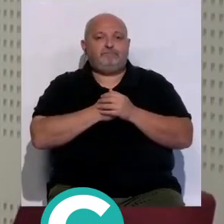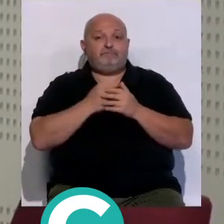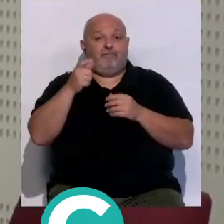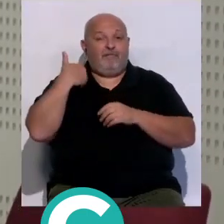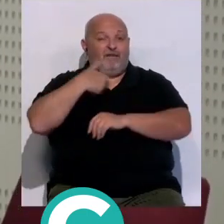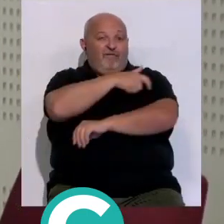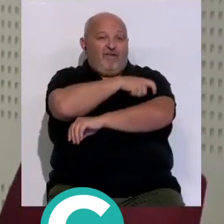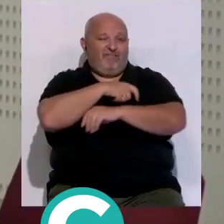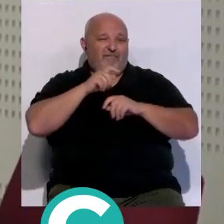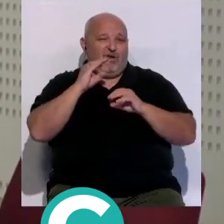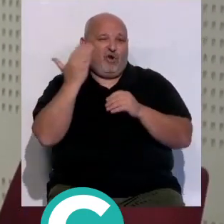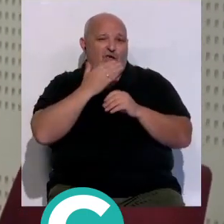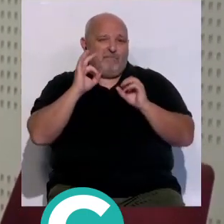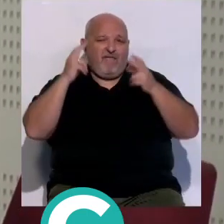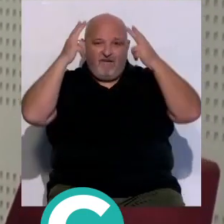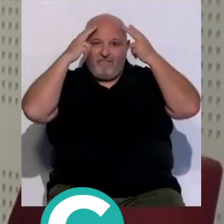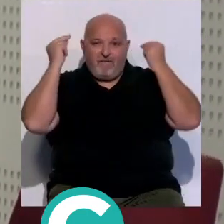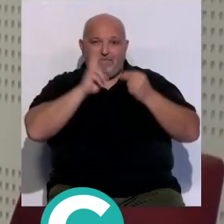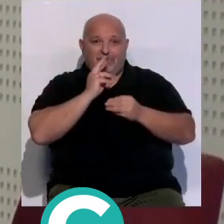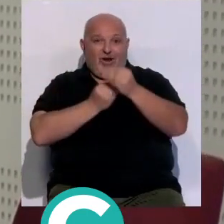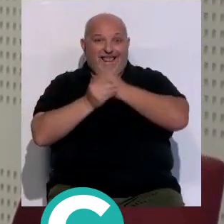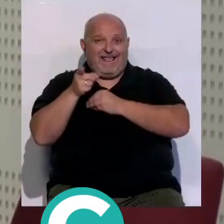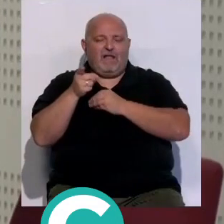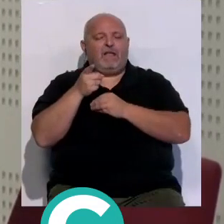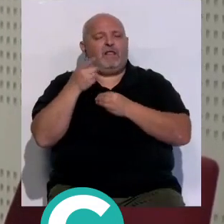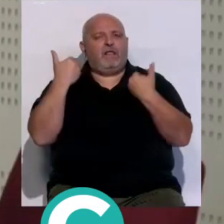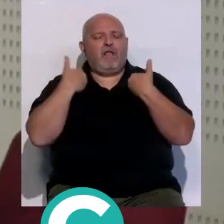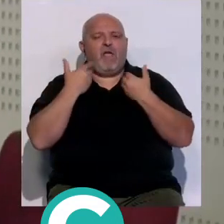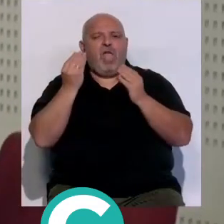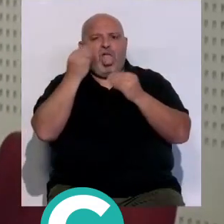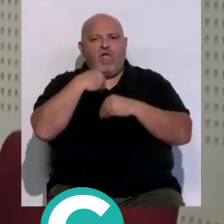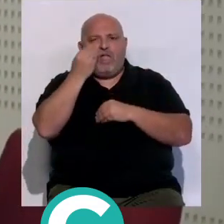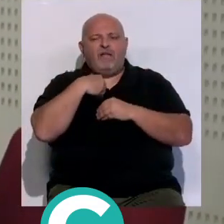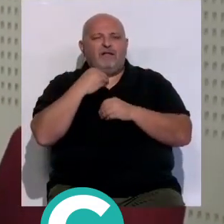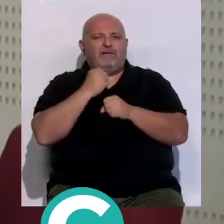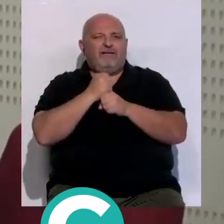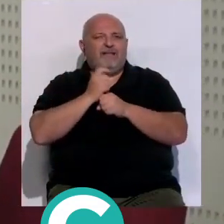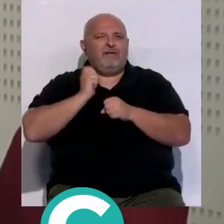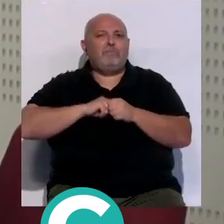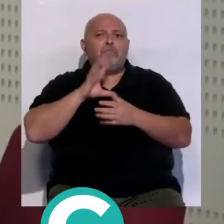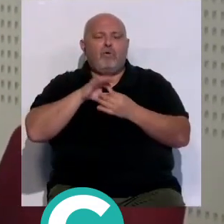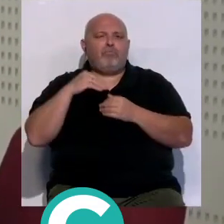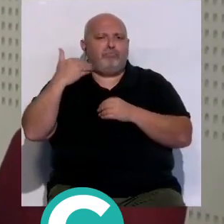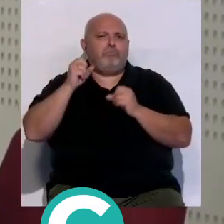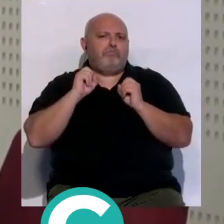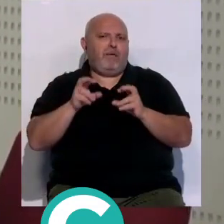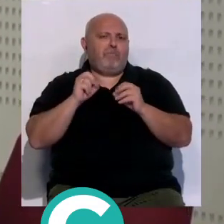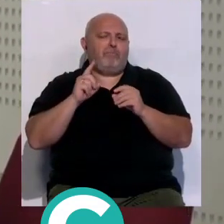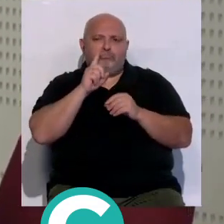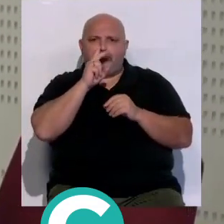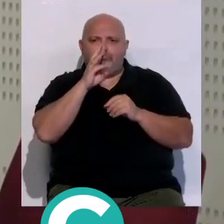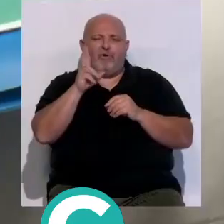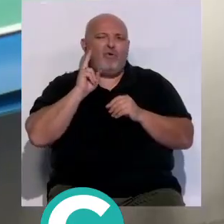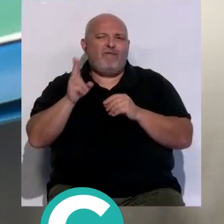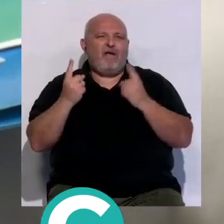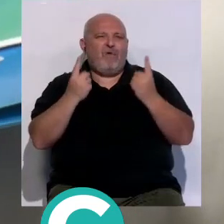vocalía de matronas del Colegio de Enfermería de Cádiz se ha lamentado que esta ausencia de profesionales se va a ver agravada en pocos años por